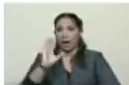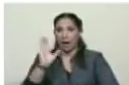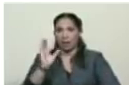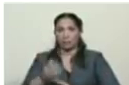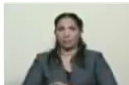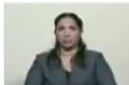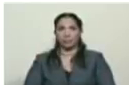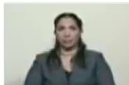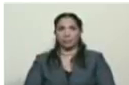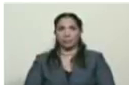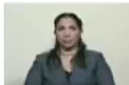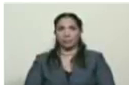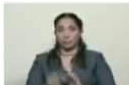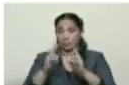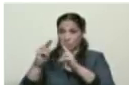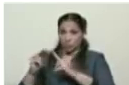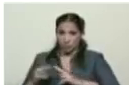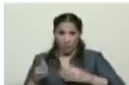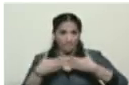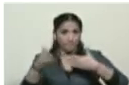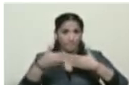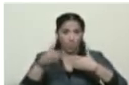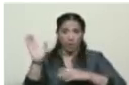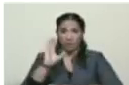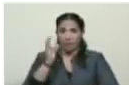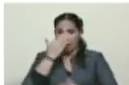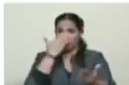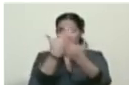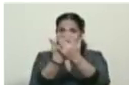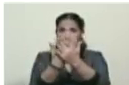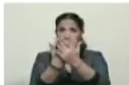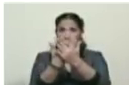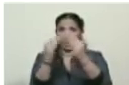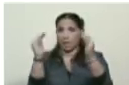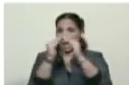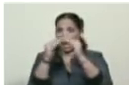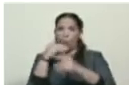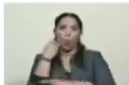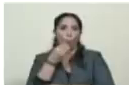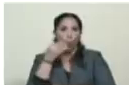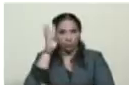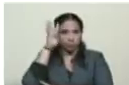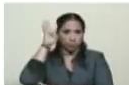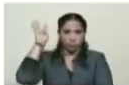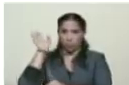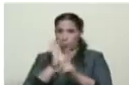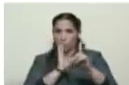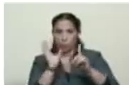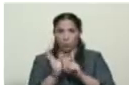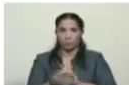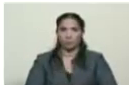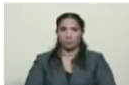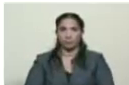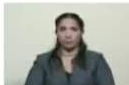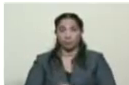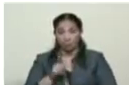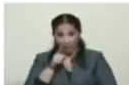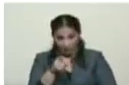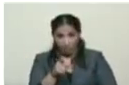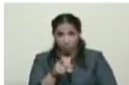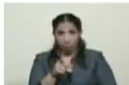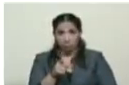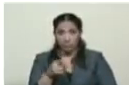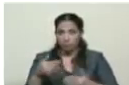colonialmente conocida, la puerta de Caracas, y al frente estaba la Casa de la Juventud y la Cultura Robert Serra. Este monumento